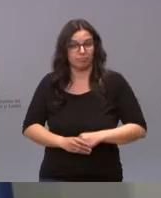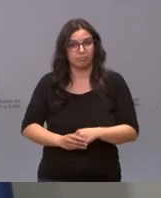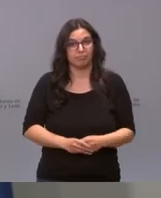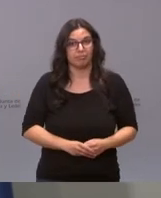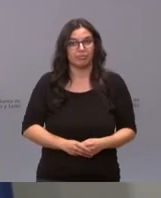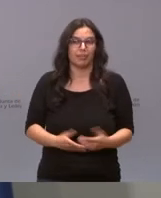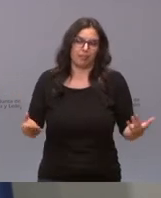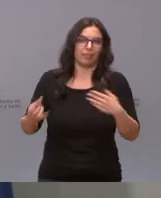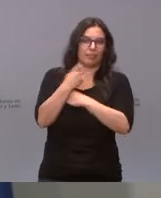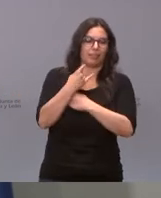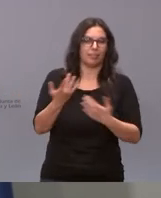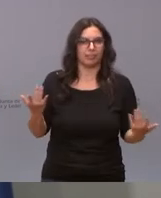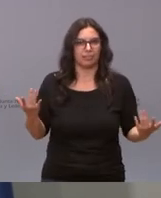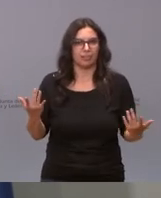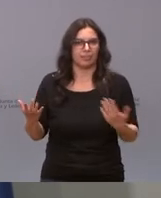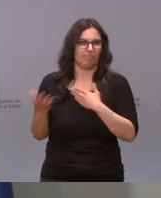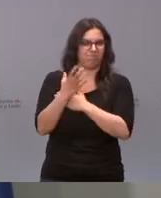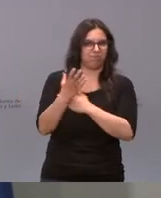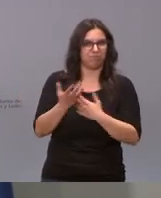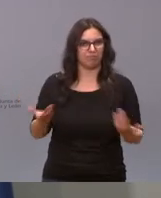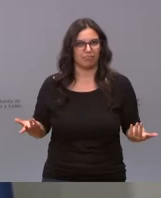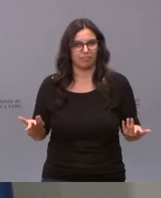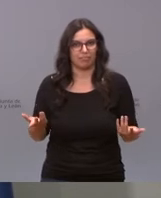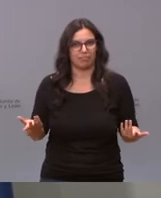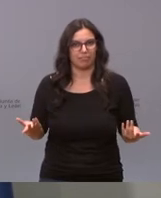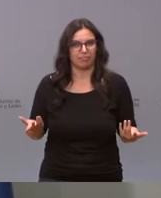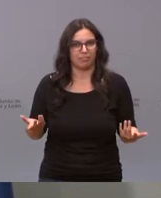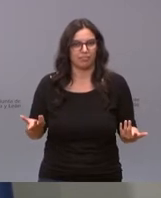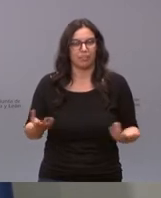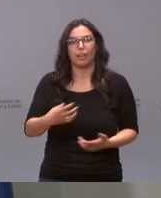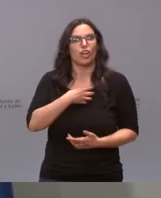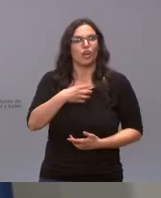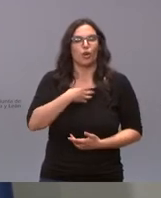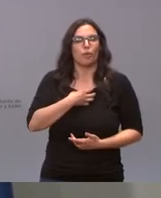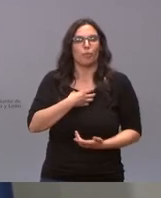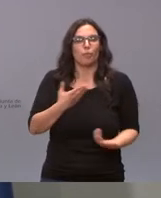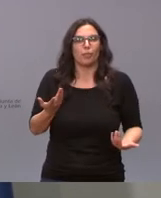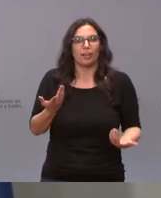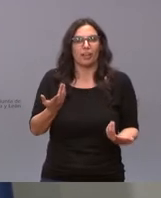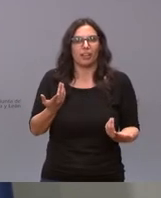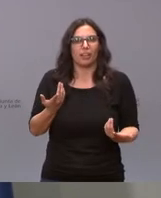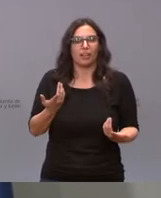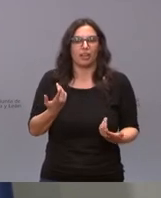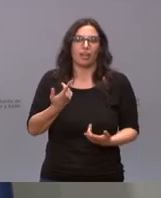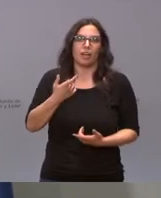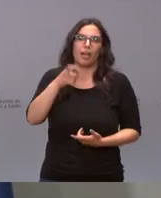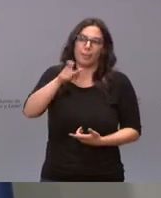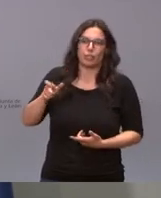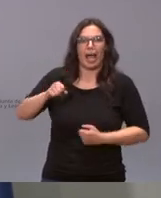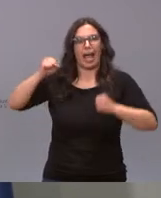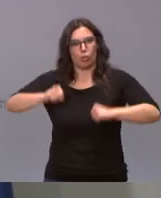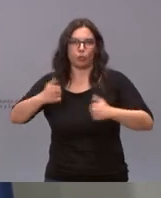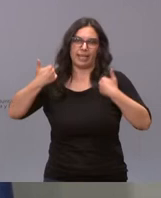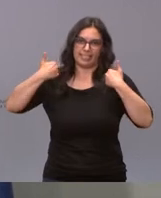esto es una tomadura de pelo esto es una tomadura de pelo y lo que no se puede pretender es que a unos señores ya mayores de edad